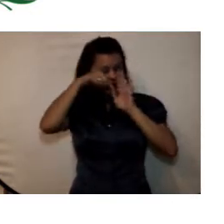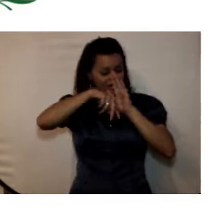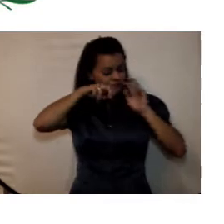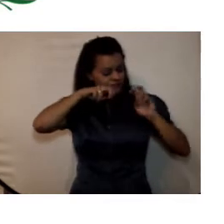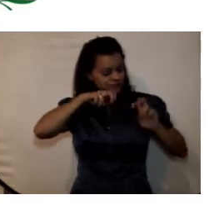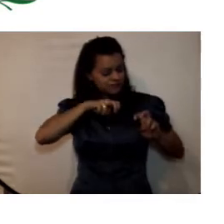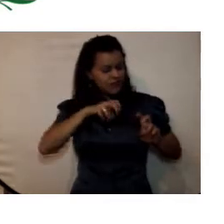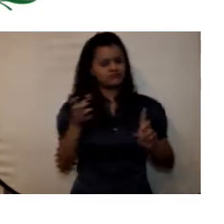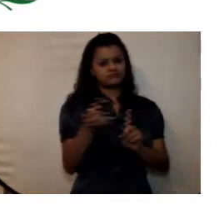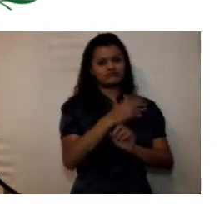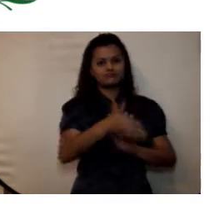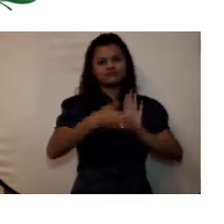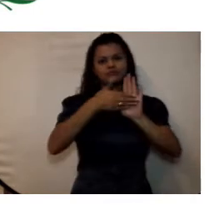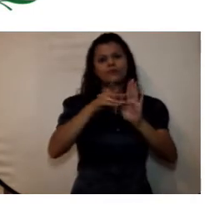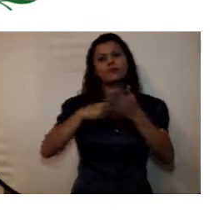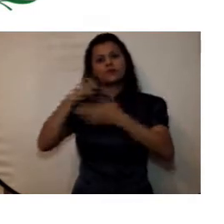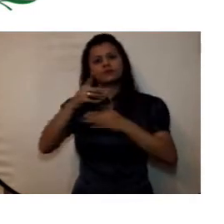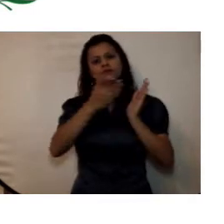institucional